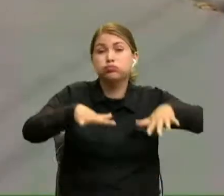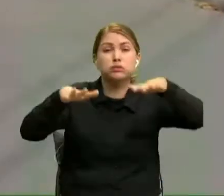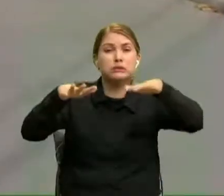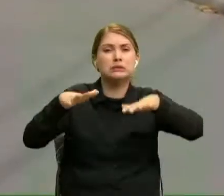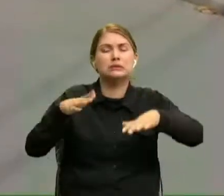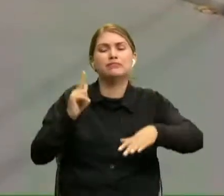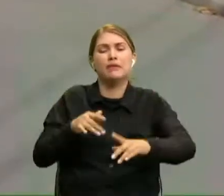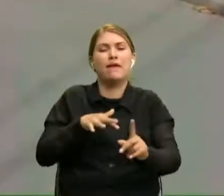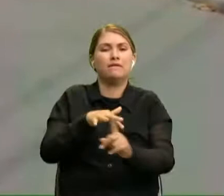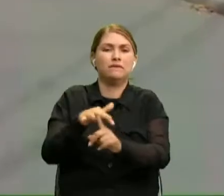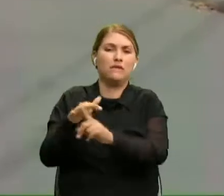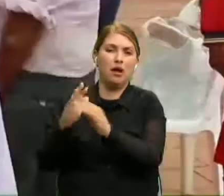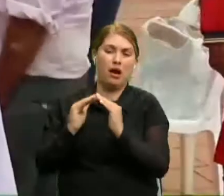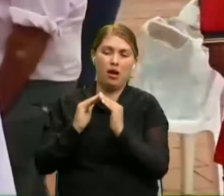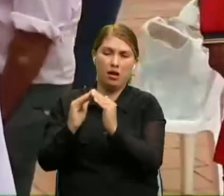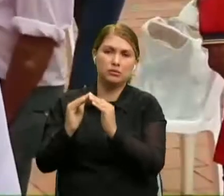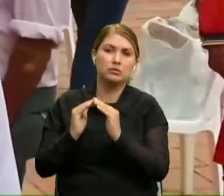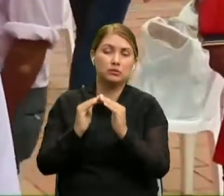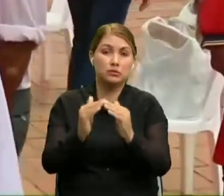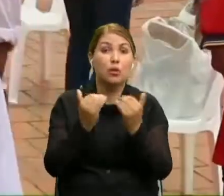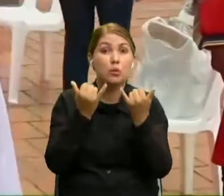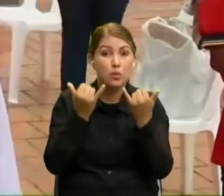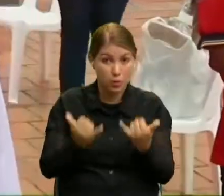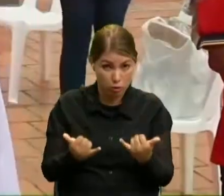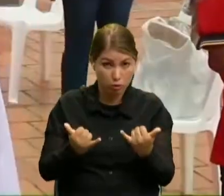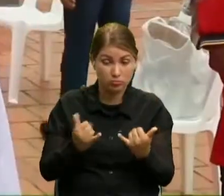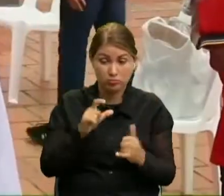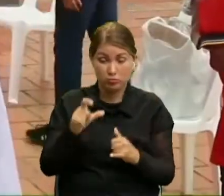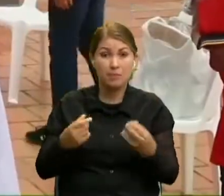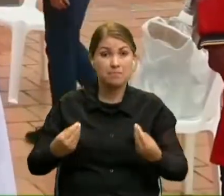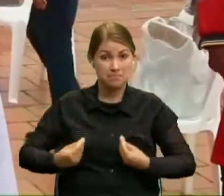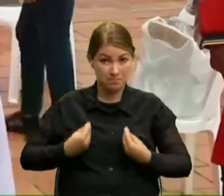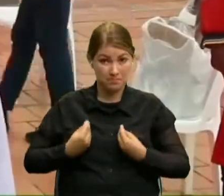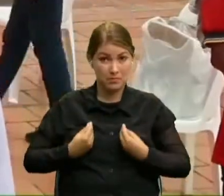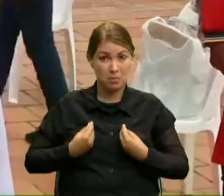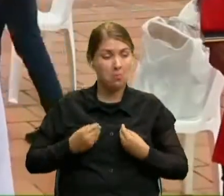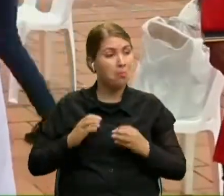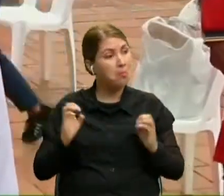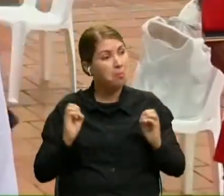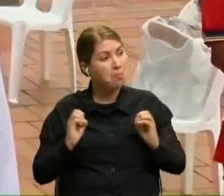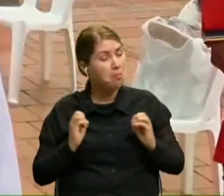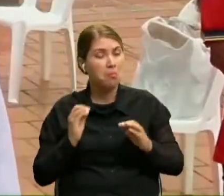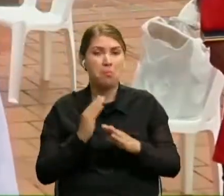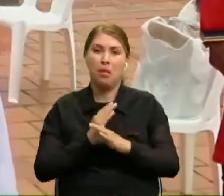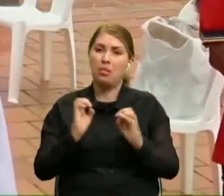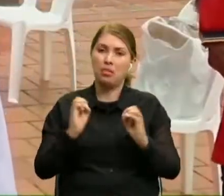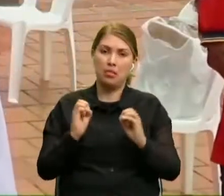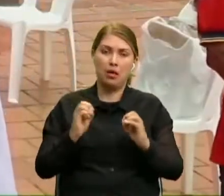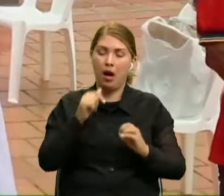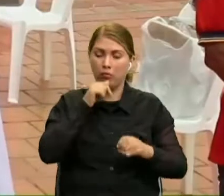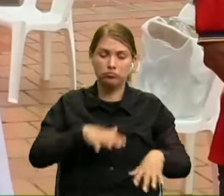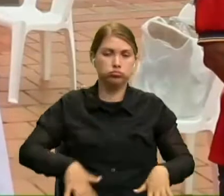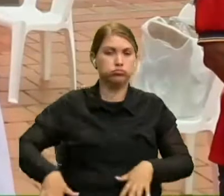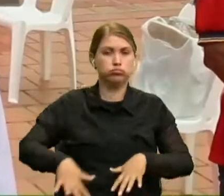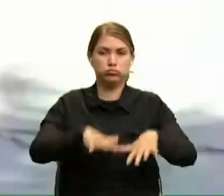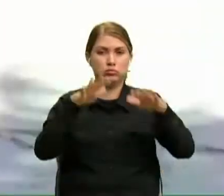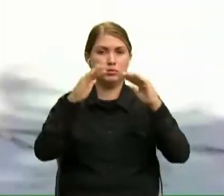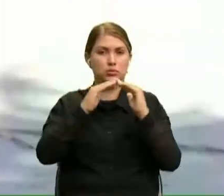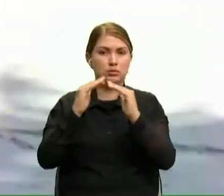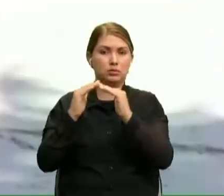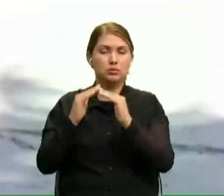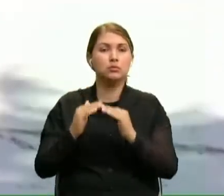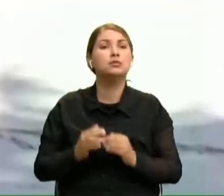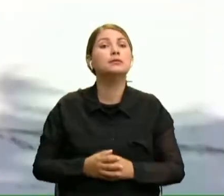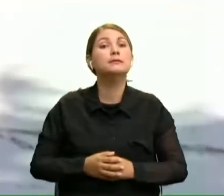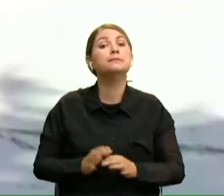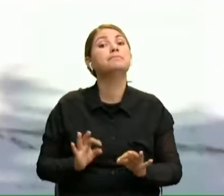afectadas las viviendas del sector. Y hoy los habitantes de este sector no han tenido esta problemática de inundación en sus viviendas.